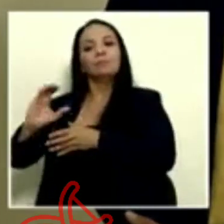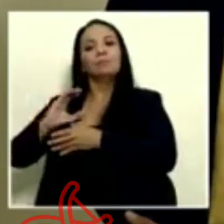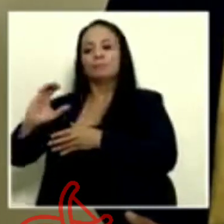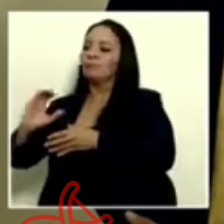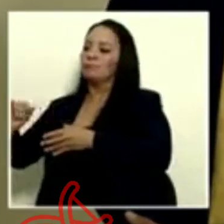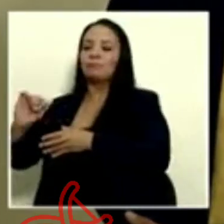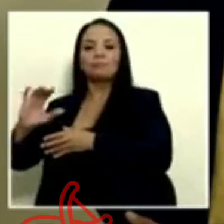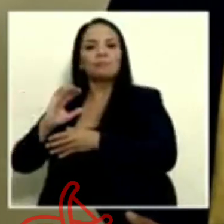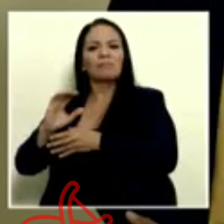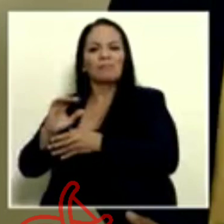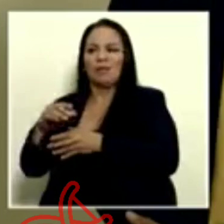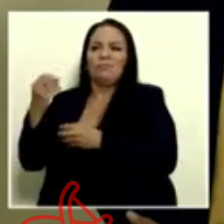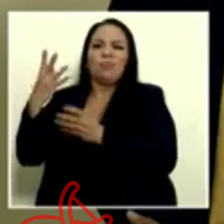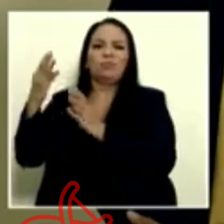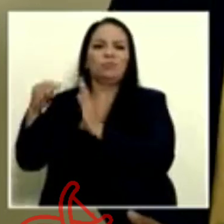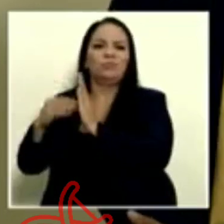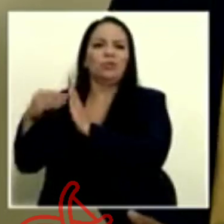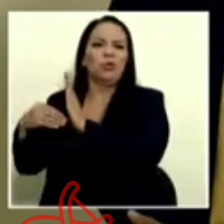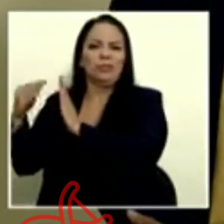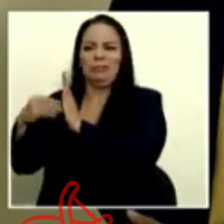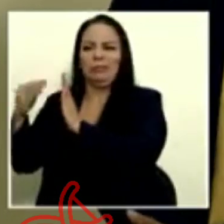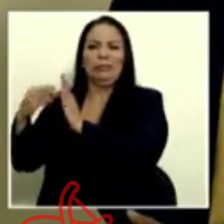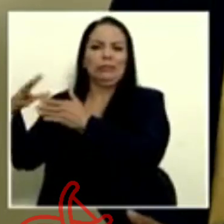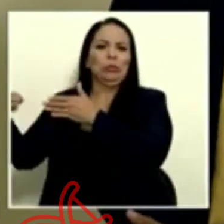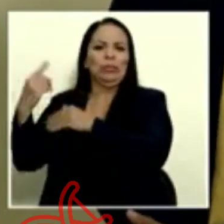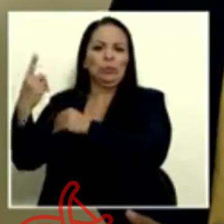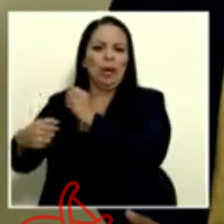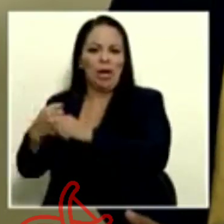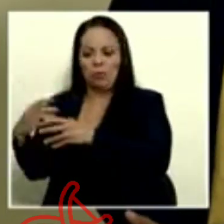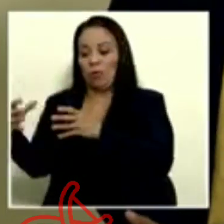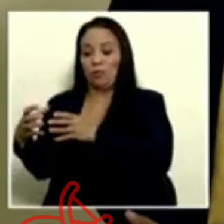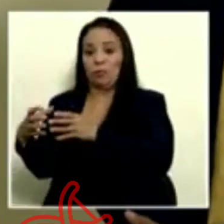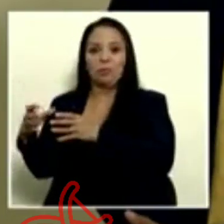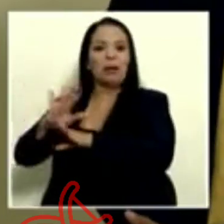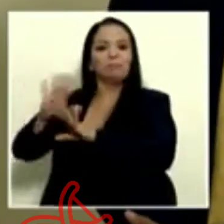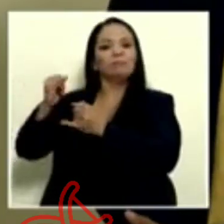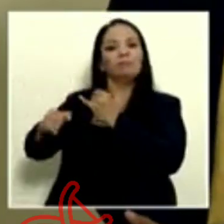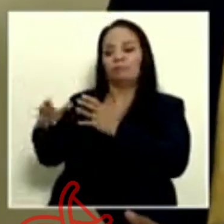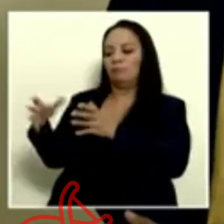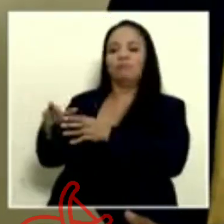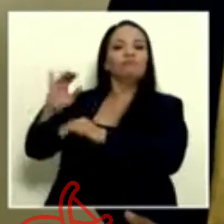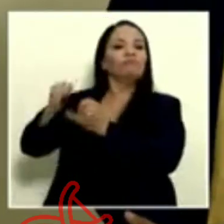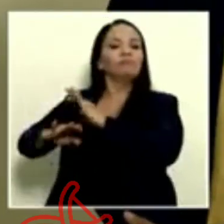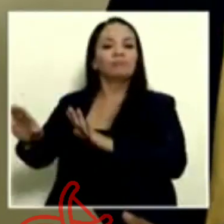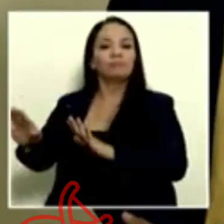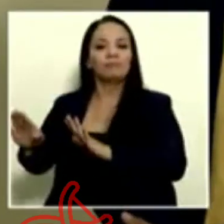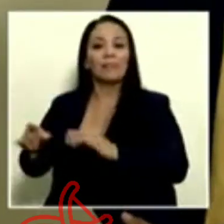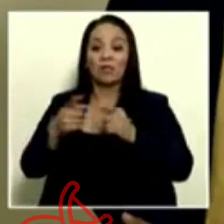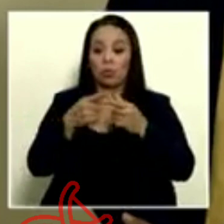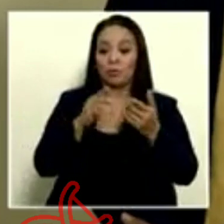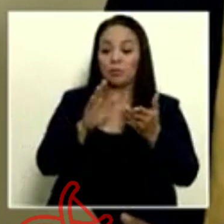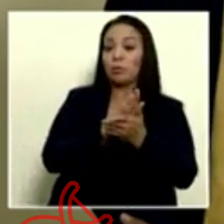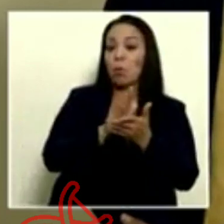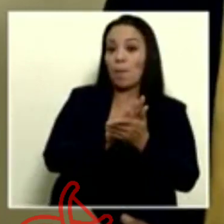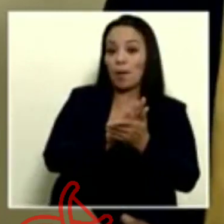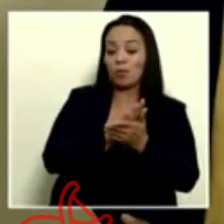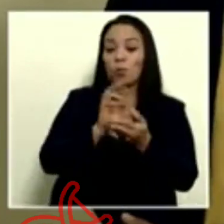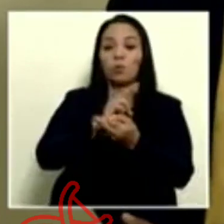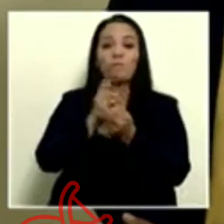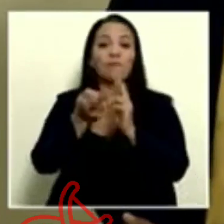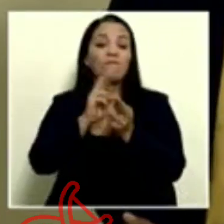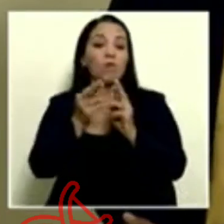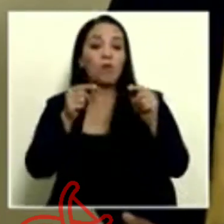ingresos de cientos de millones de dólares al año. Y dijimos que esas reformas no